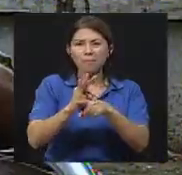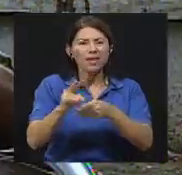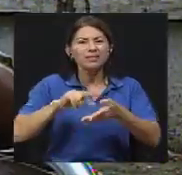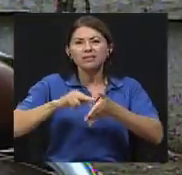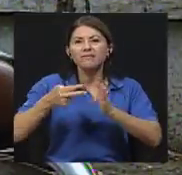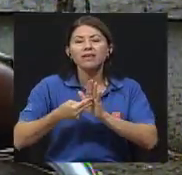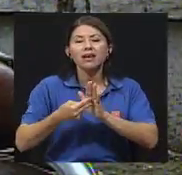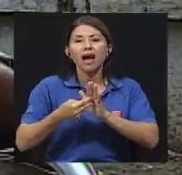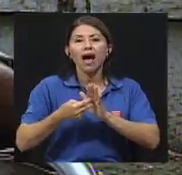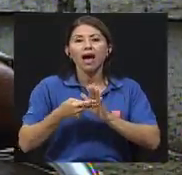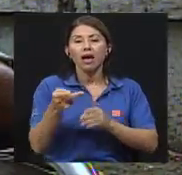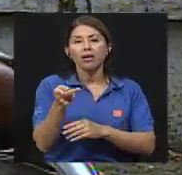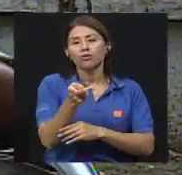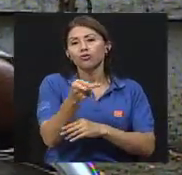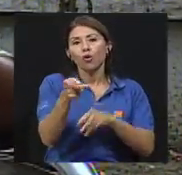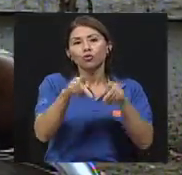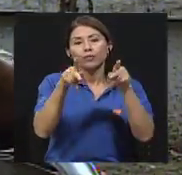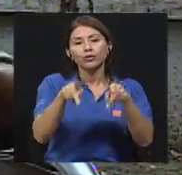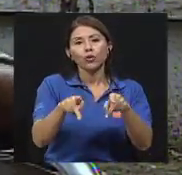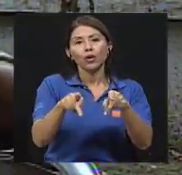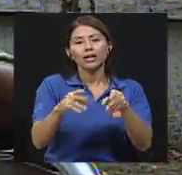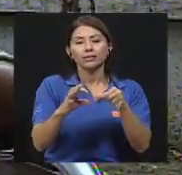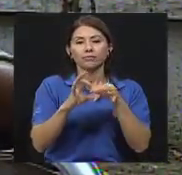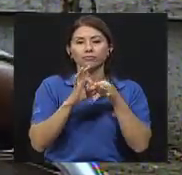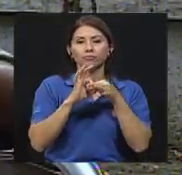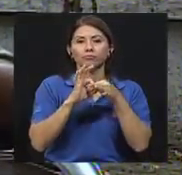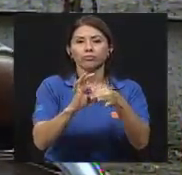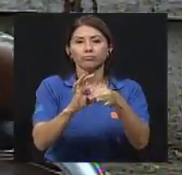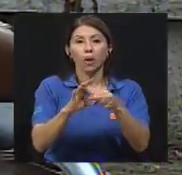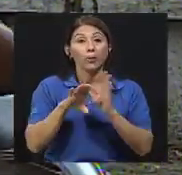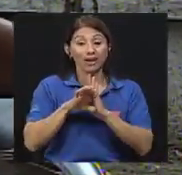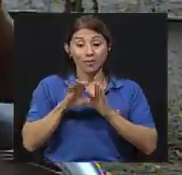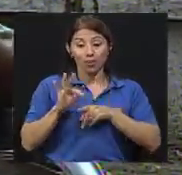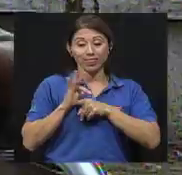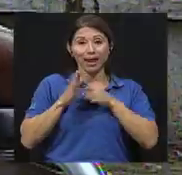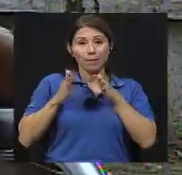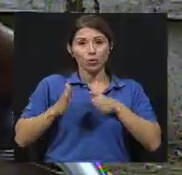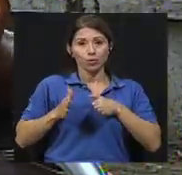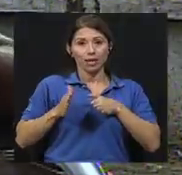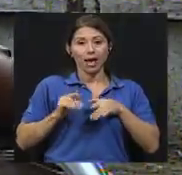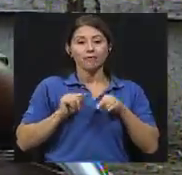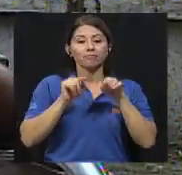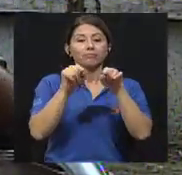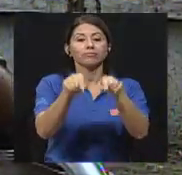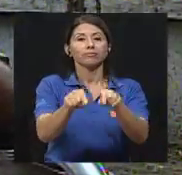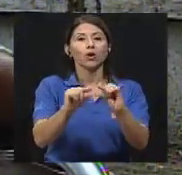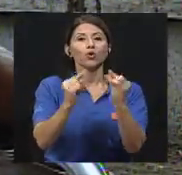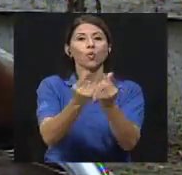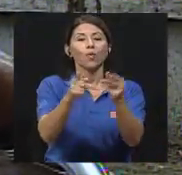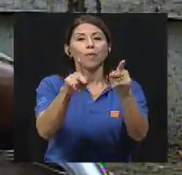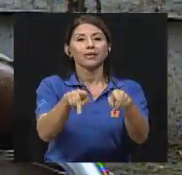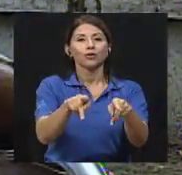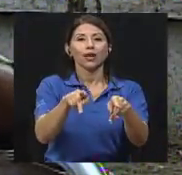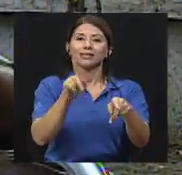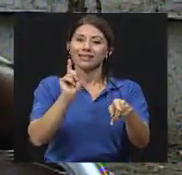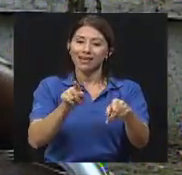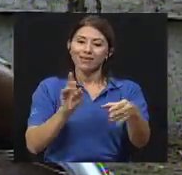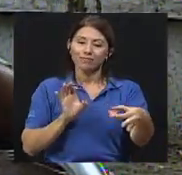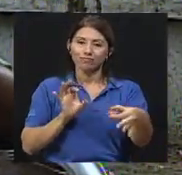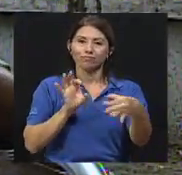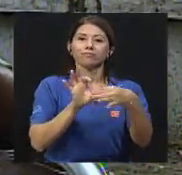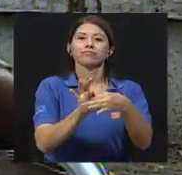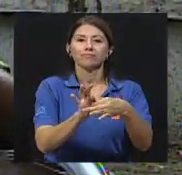relación entre dos personas. ¿Verdad? Bueno, o entre un terapeuta y un grupo de pacientes en el caso de que se trabaje en grupo. Pero,